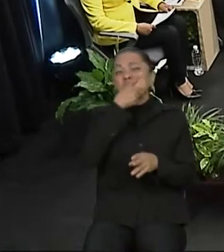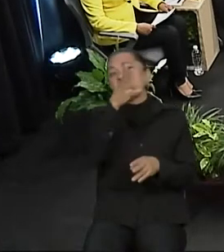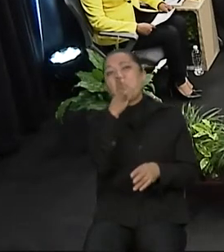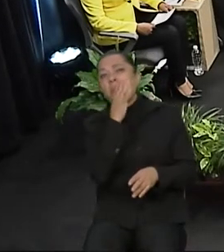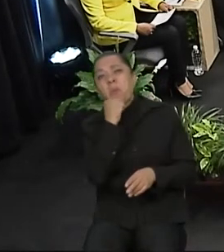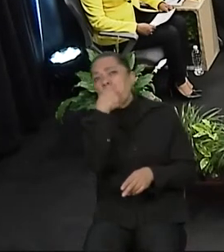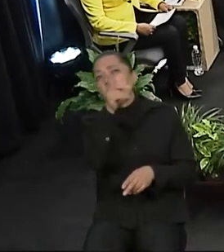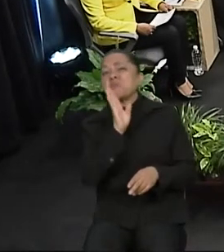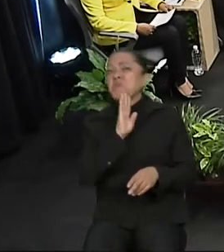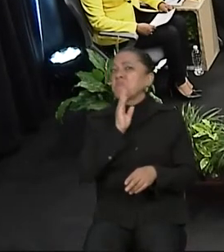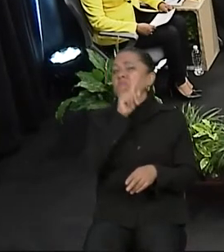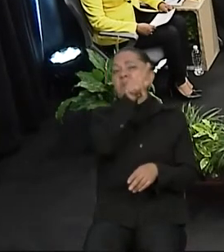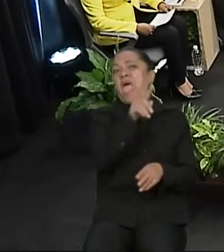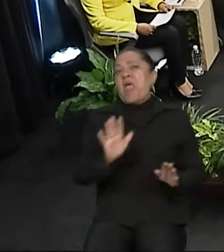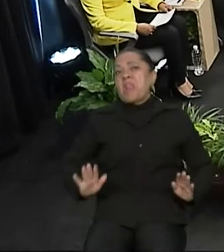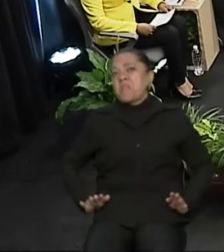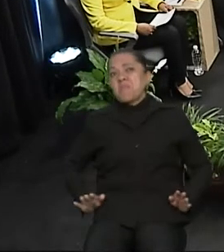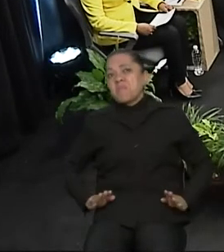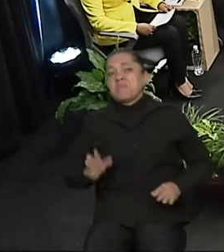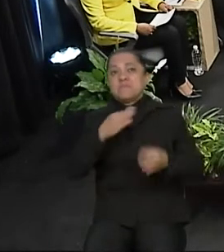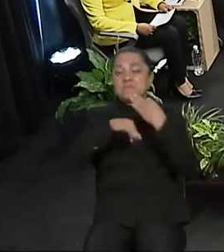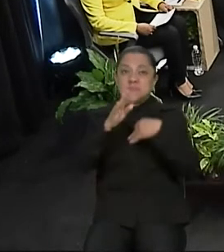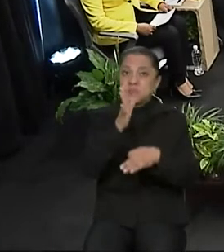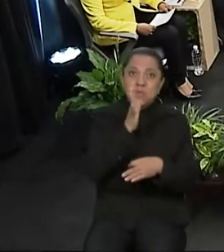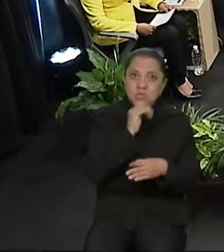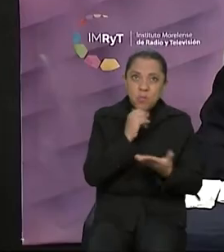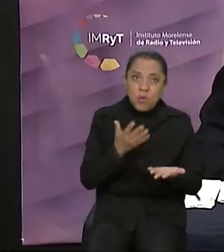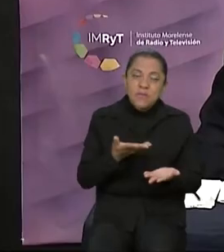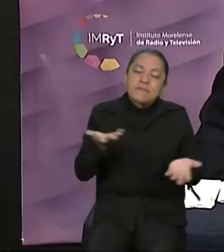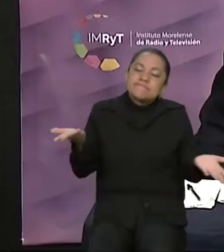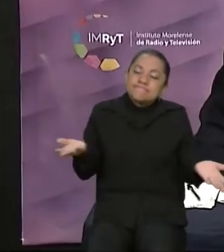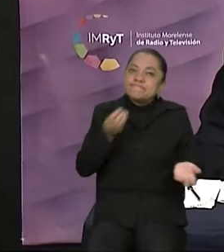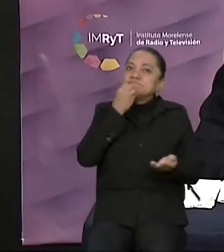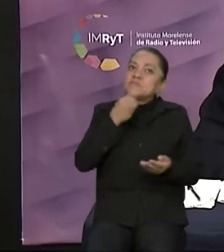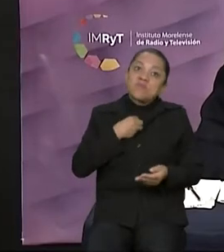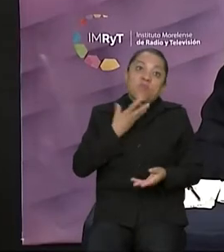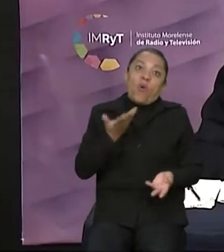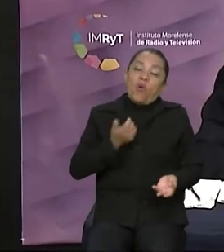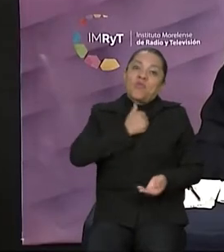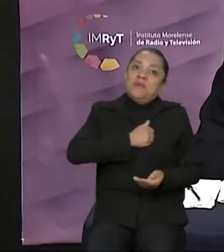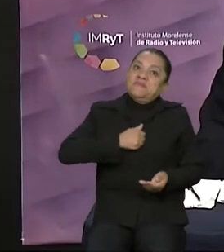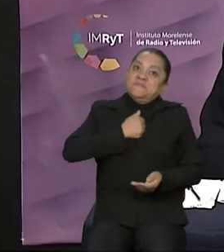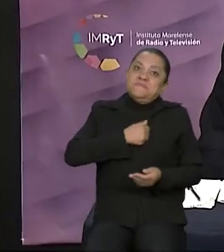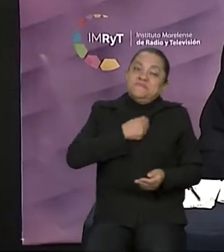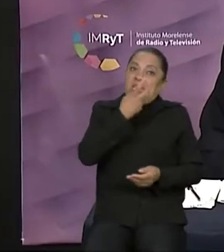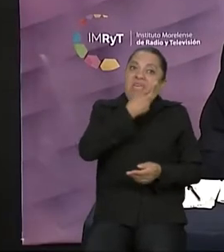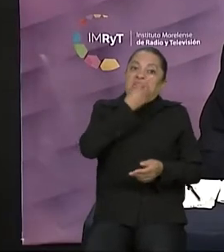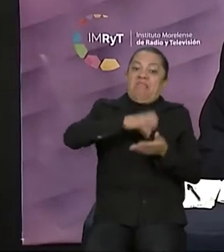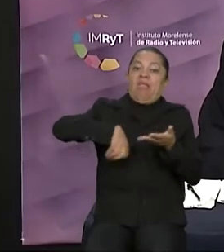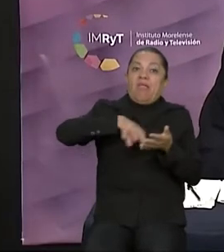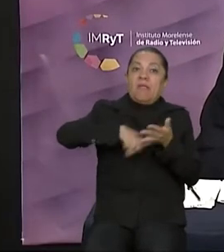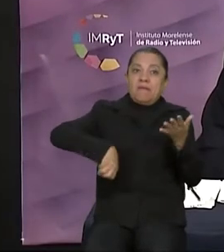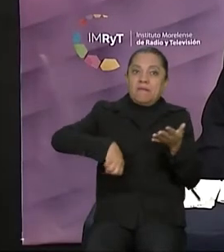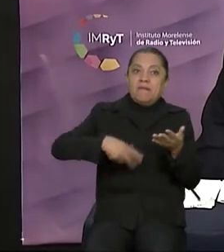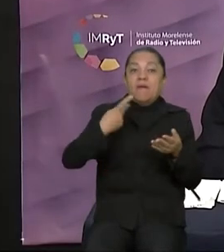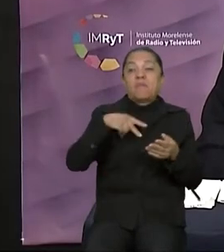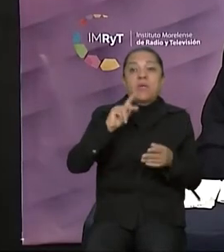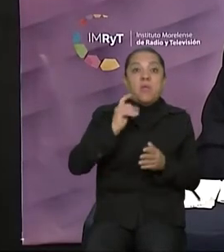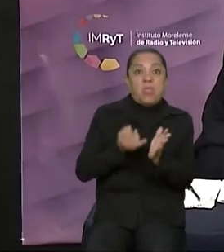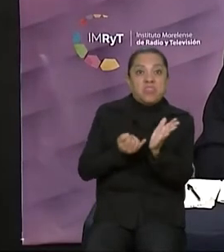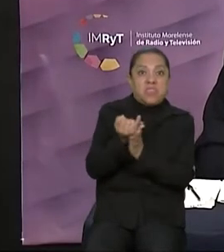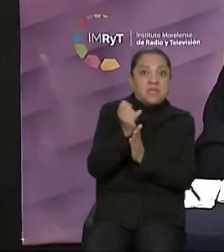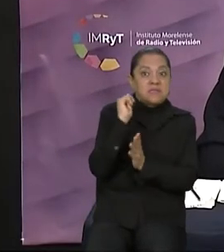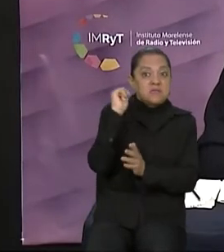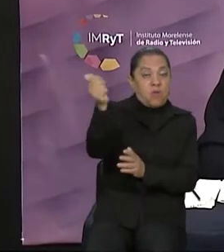refutamos y que desafortunadamente expresan como causal. Es una decisión unilateral, respetable en